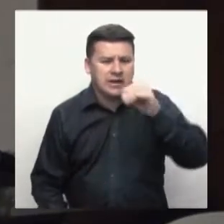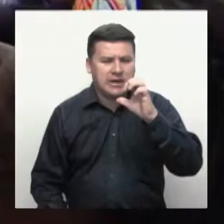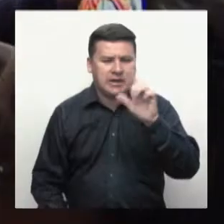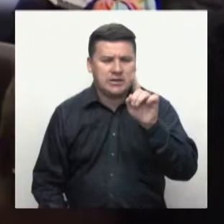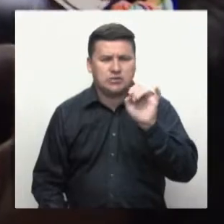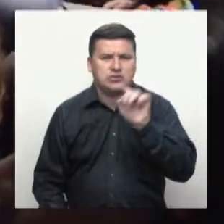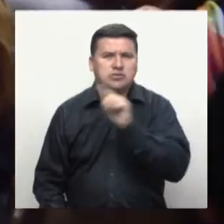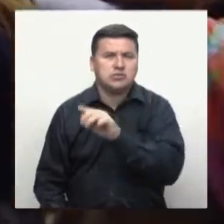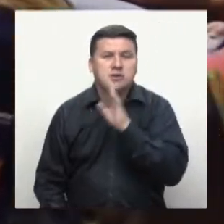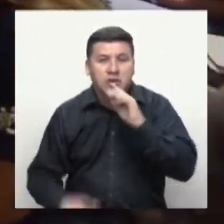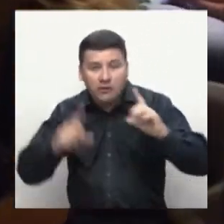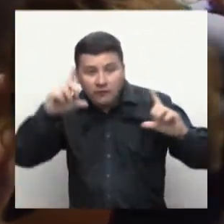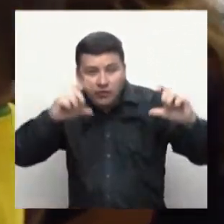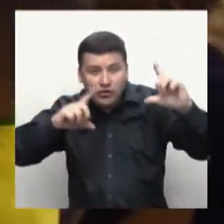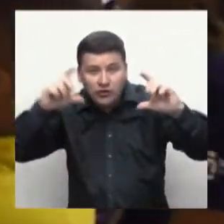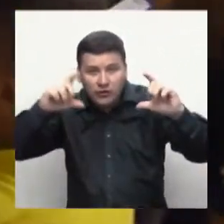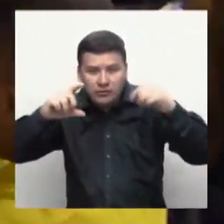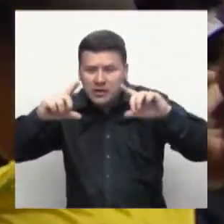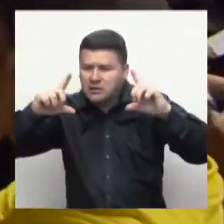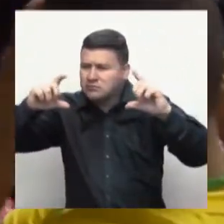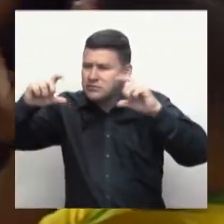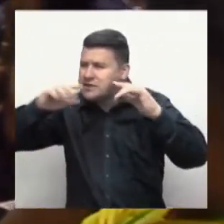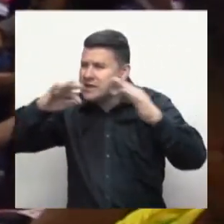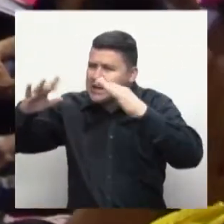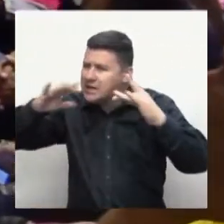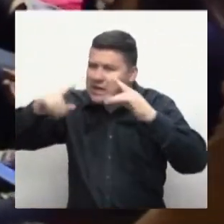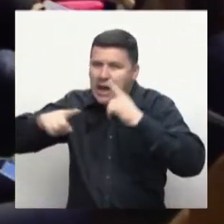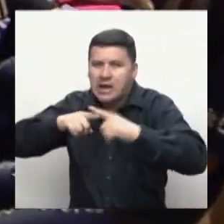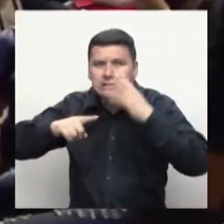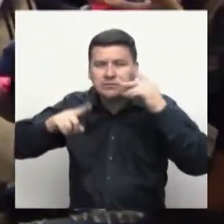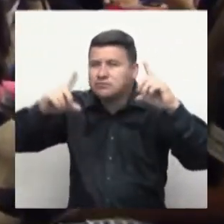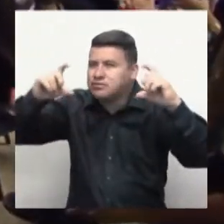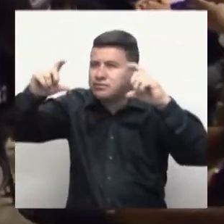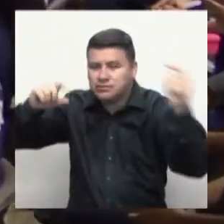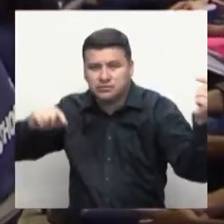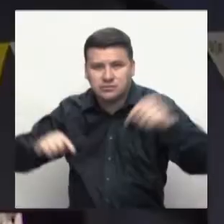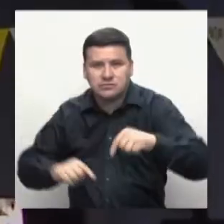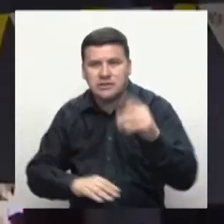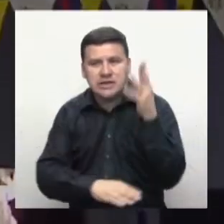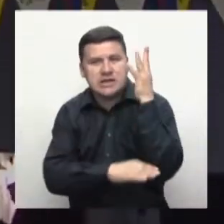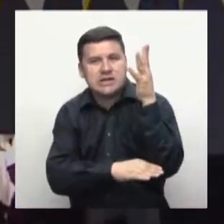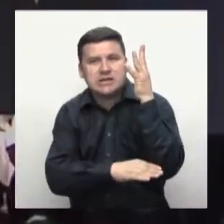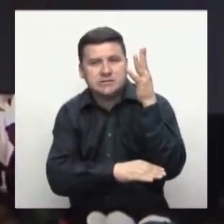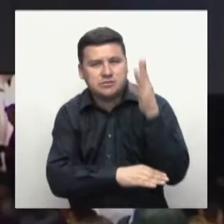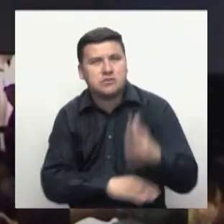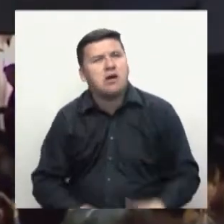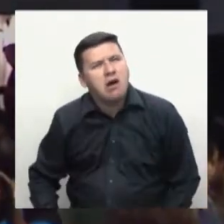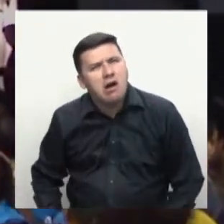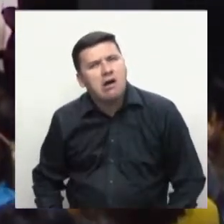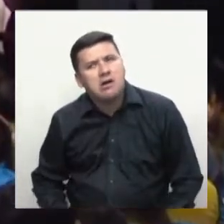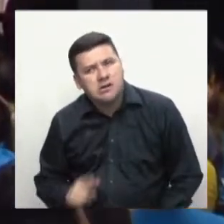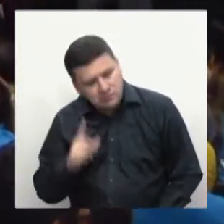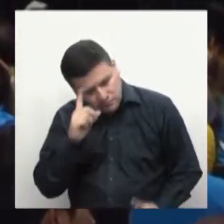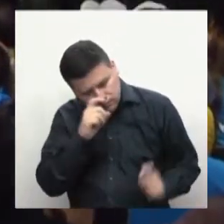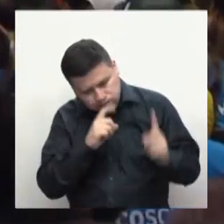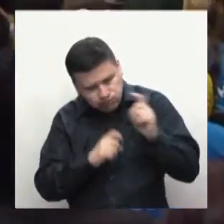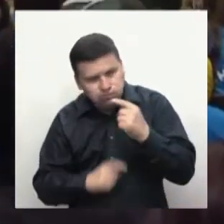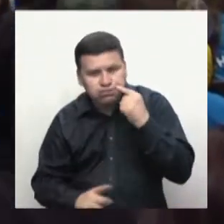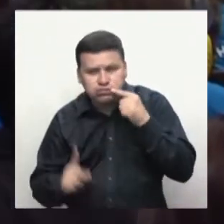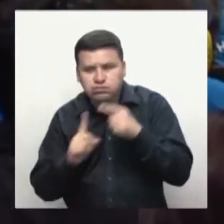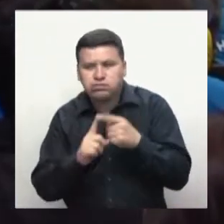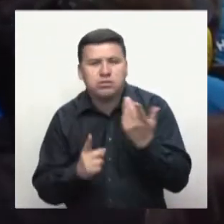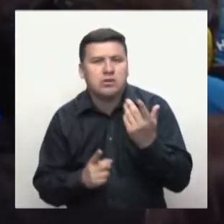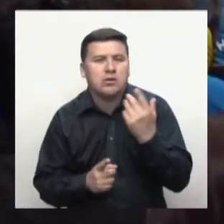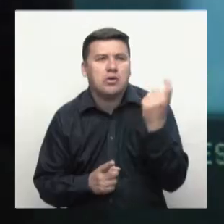Jesús Abad Colorado, tal vez el fotógrafo que más ha retratado la guerra y la violencia en Colombia. Con su exposición se dio paso a la reflexión